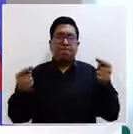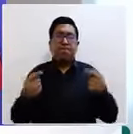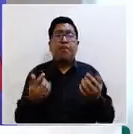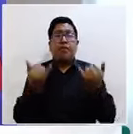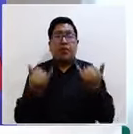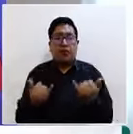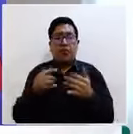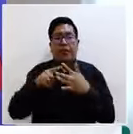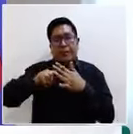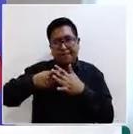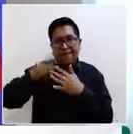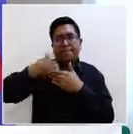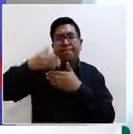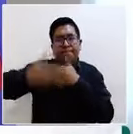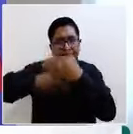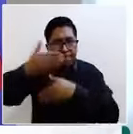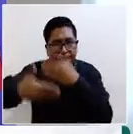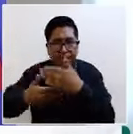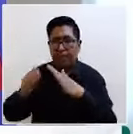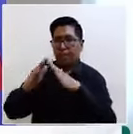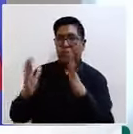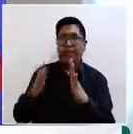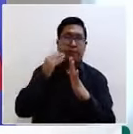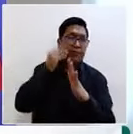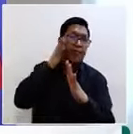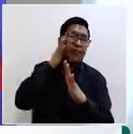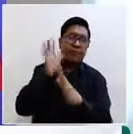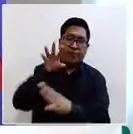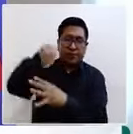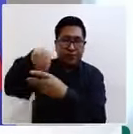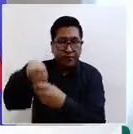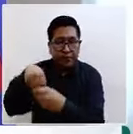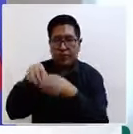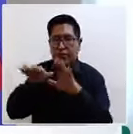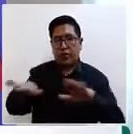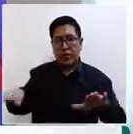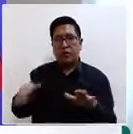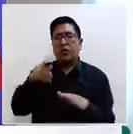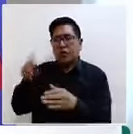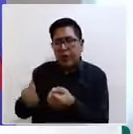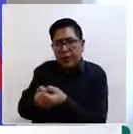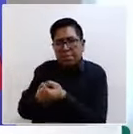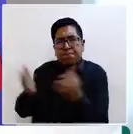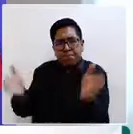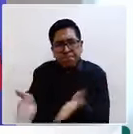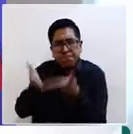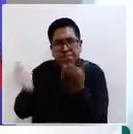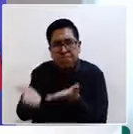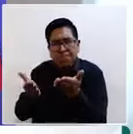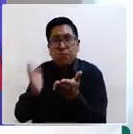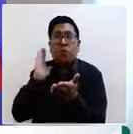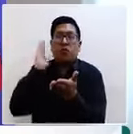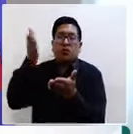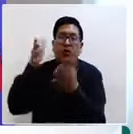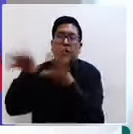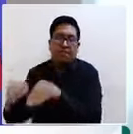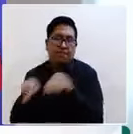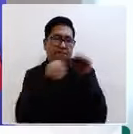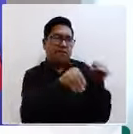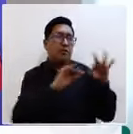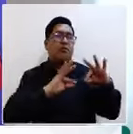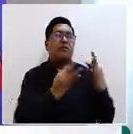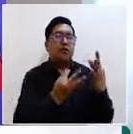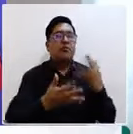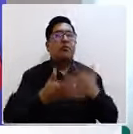empezado un trabajo con los niños en esta etapa de acogimiento circunstancial para que ellos puedan volver con sus familias de origen con prioridad